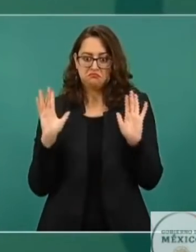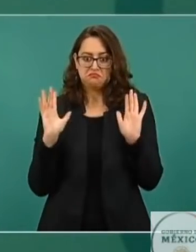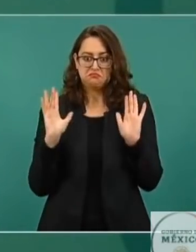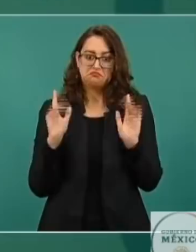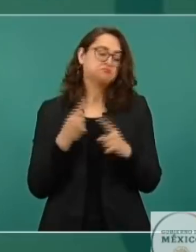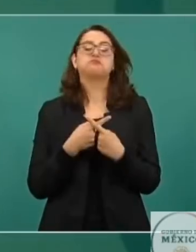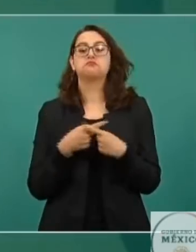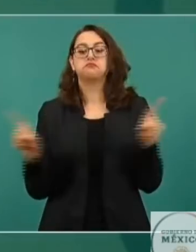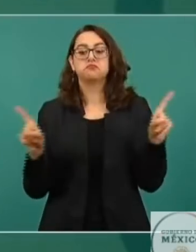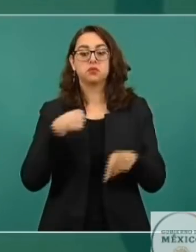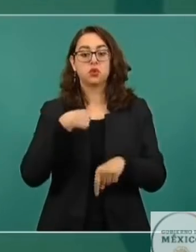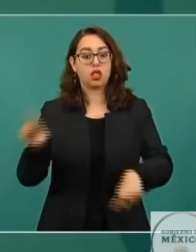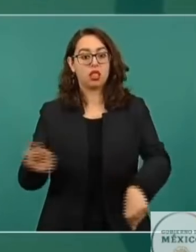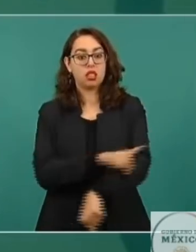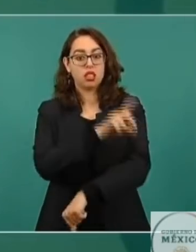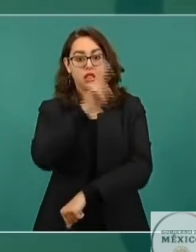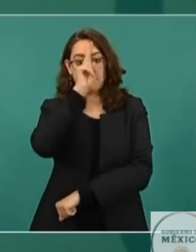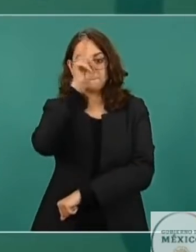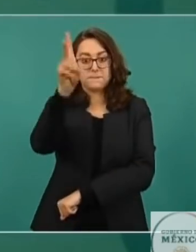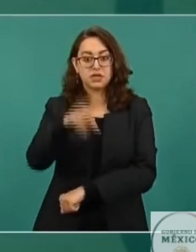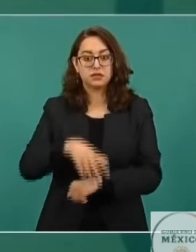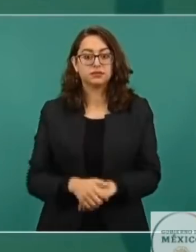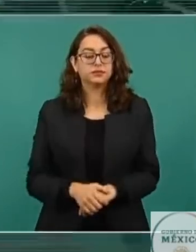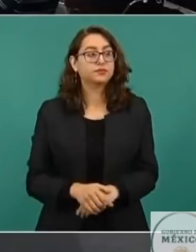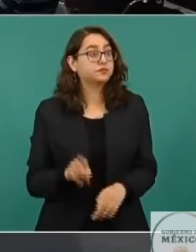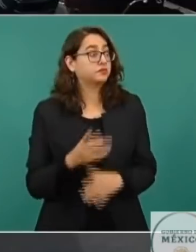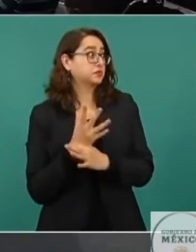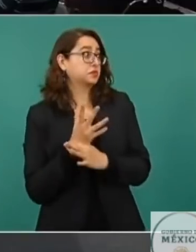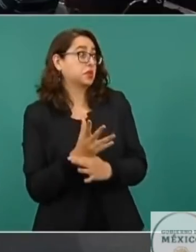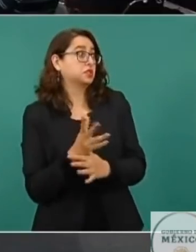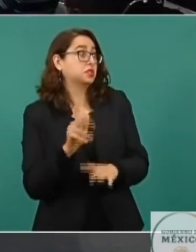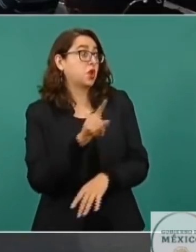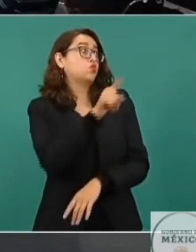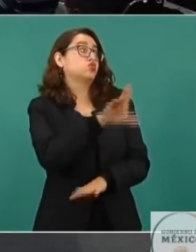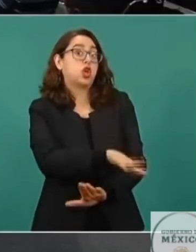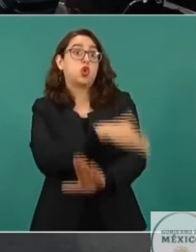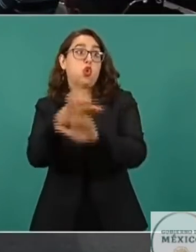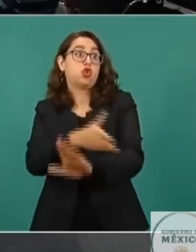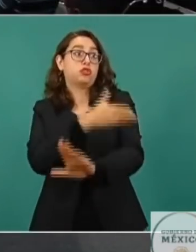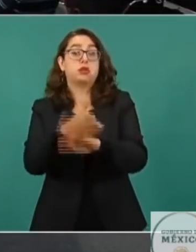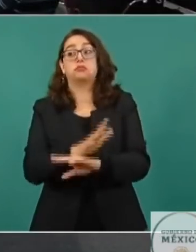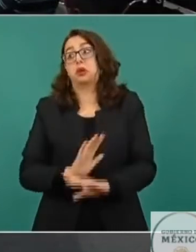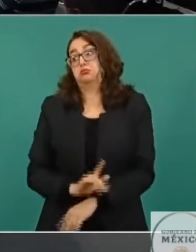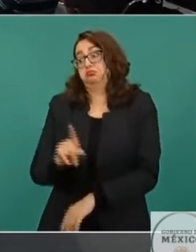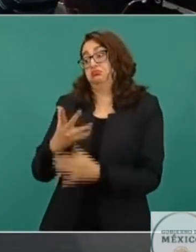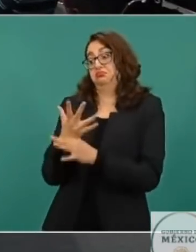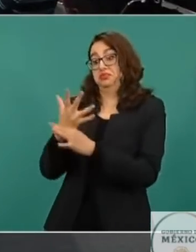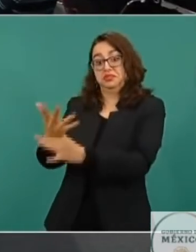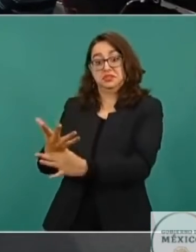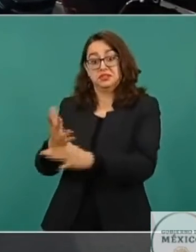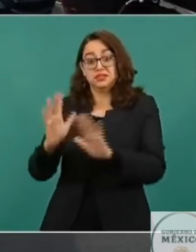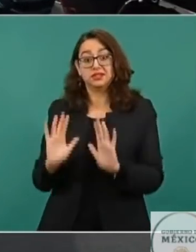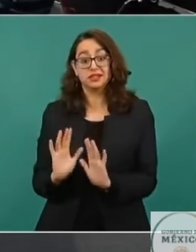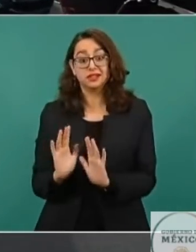No es mi fuerte la venganza. ¿Qué acusa que hay persecución en su constitución? Él argumenta eso, pero